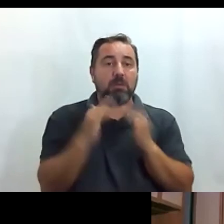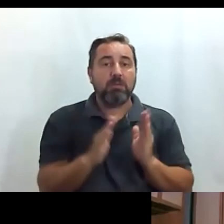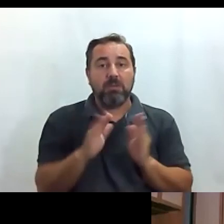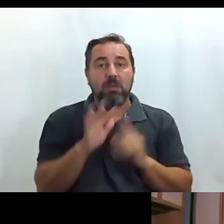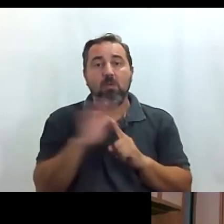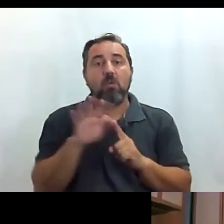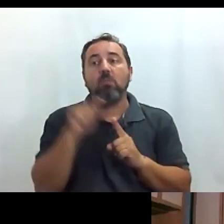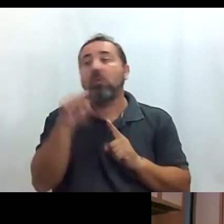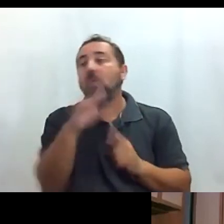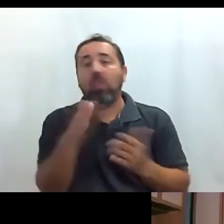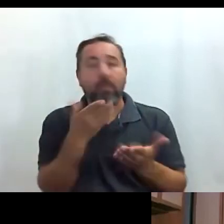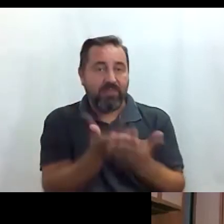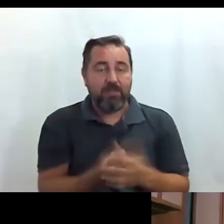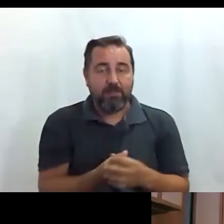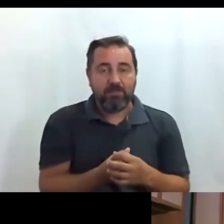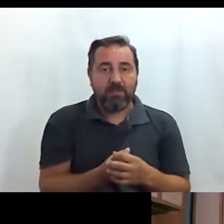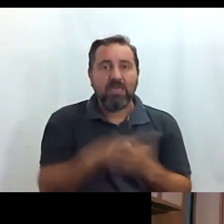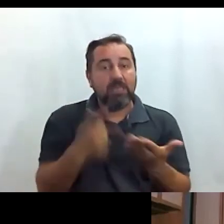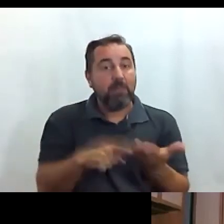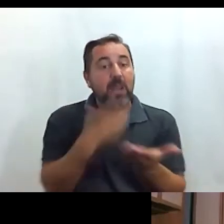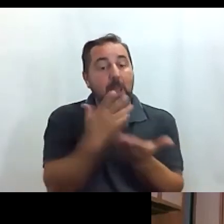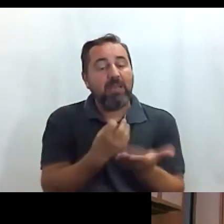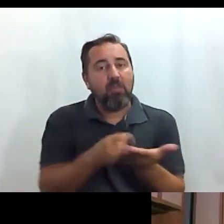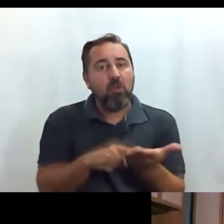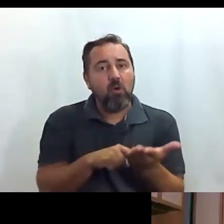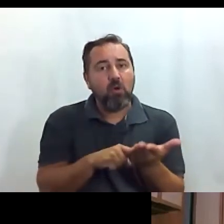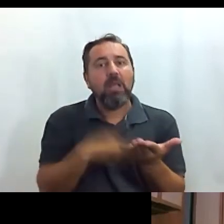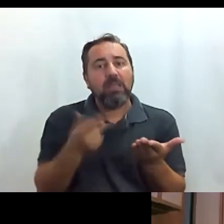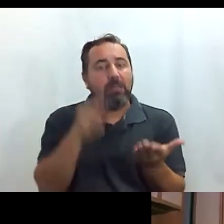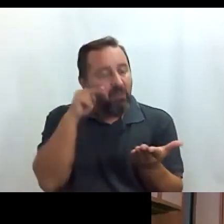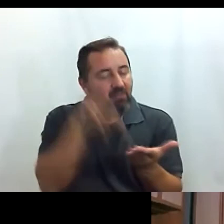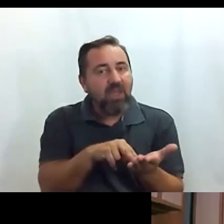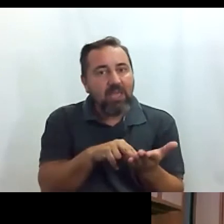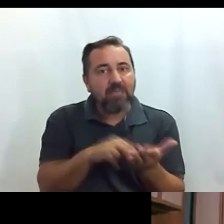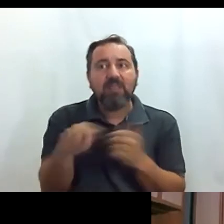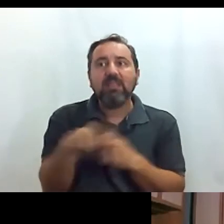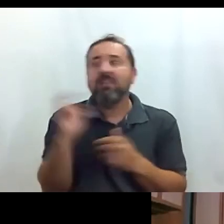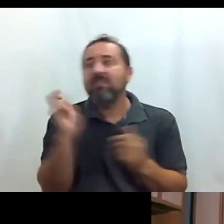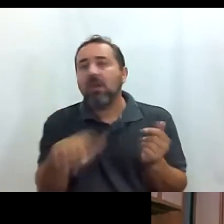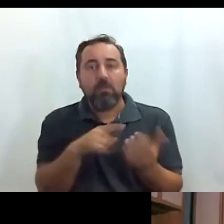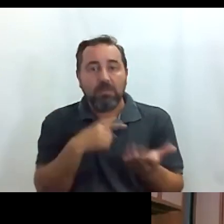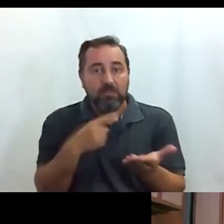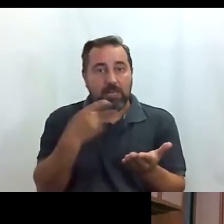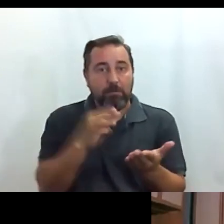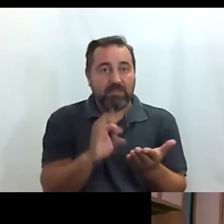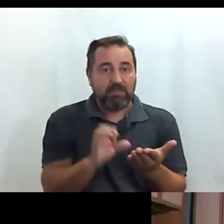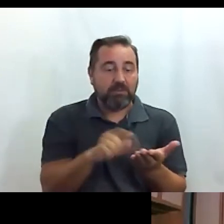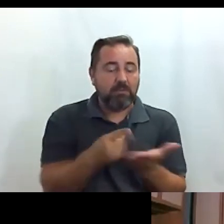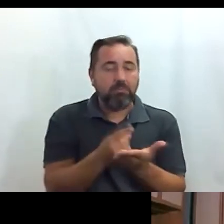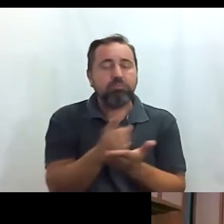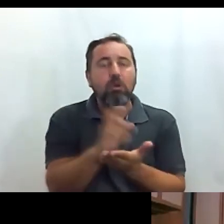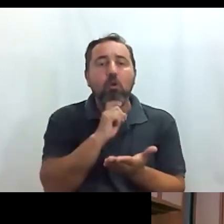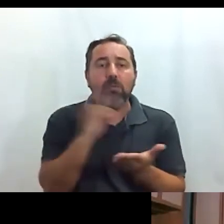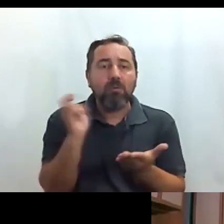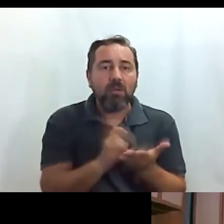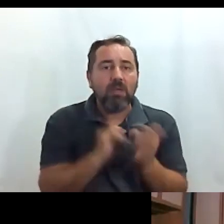lo hayas pedido además a través de la aplicación pues puedes ver por donde viene el taxi por el GPS y cuando